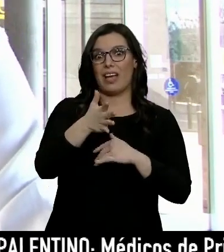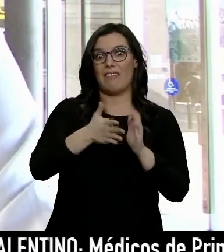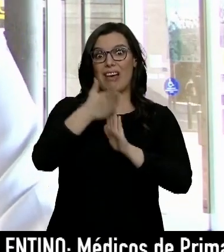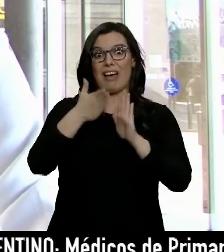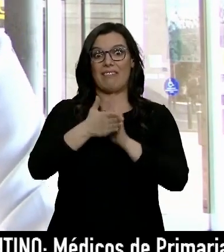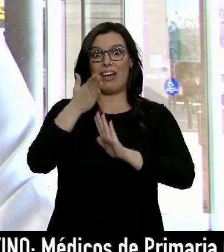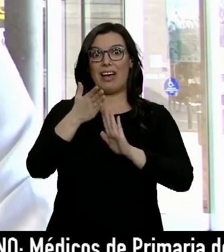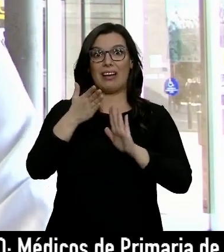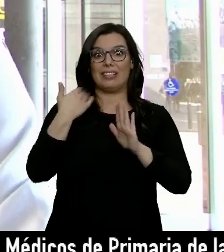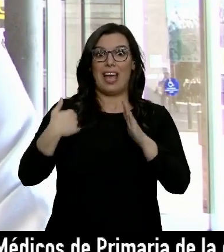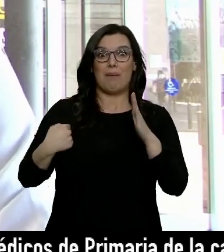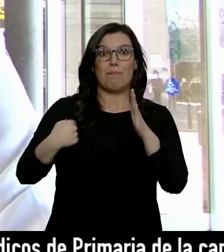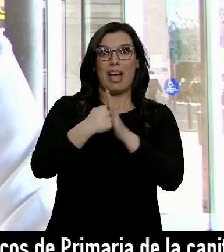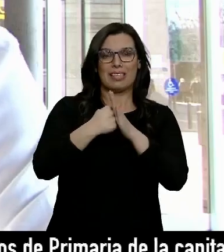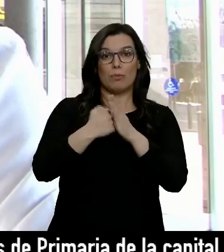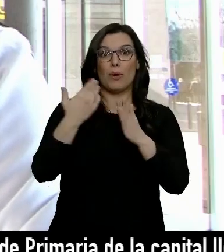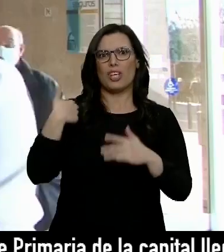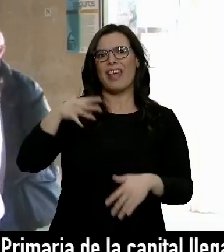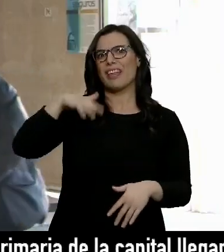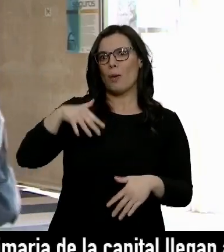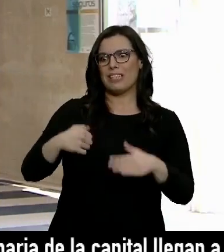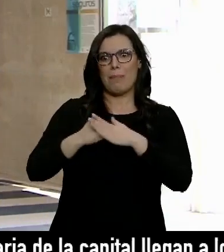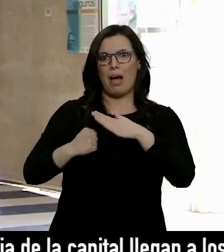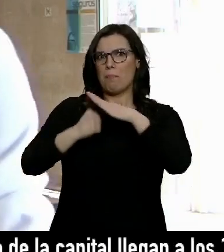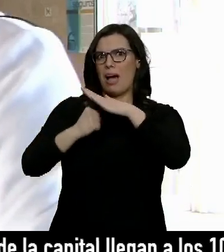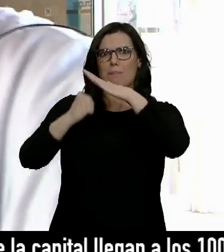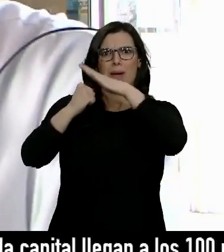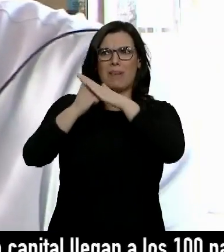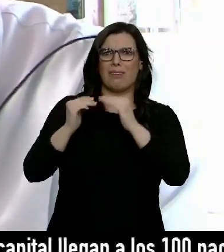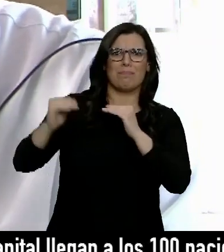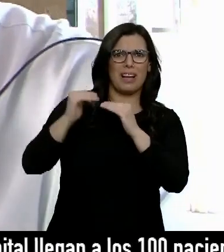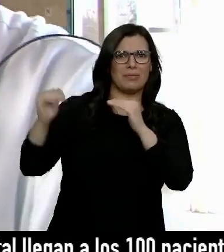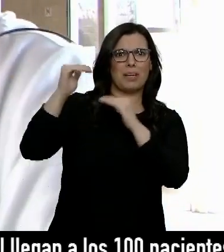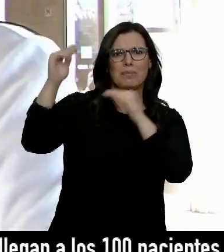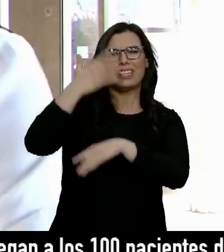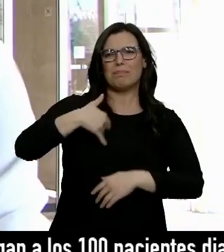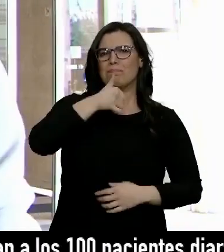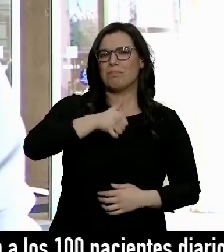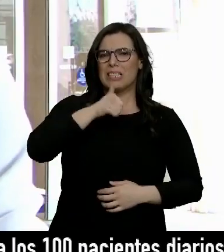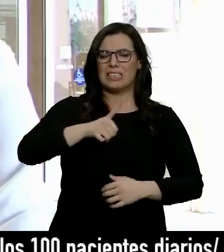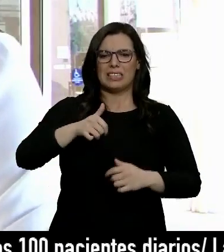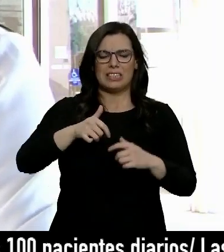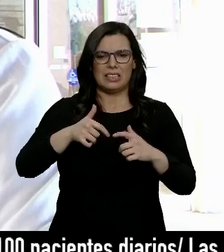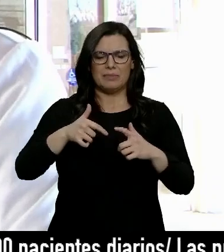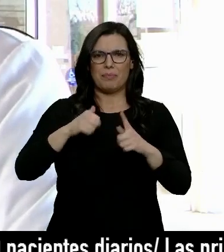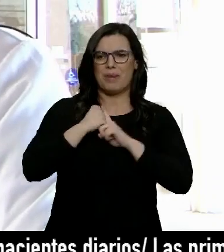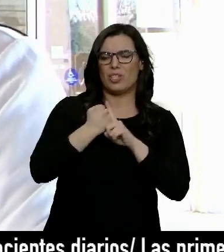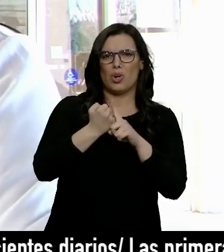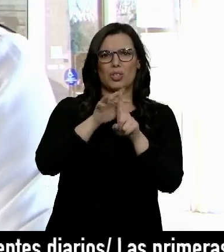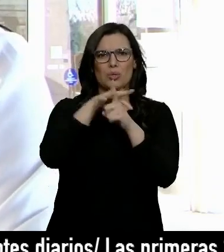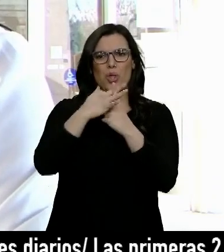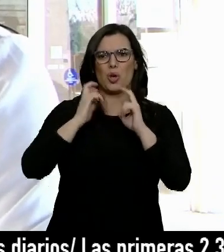pico, llegamos al pico, pero llegamos llegando al pico cinco meses. Son meses de soportar una presión y unas situaciones de estrés,